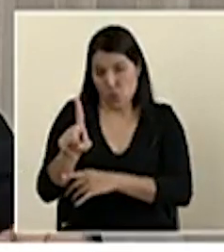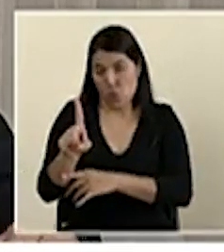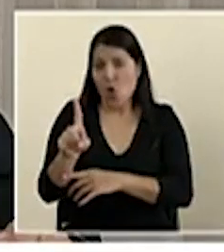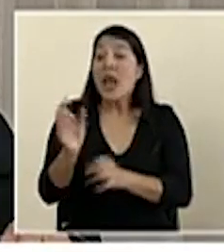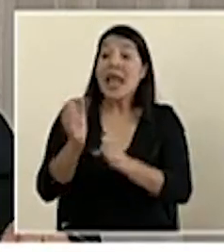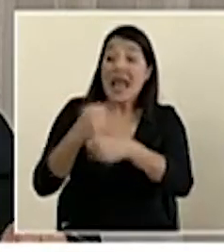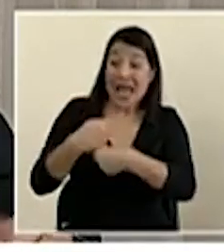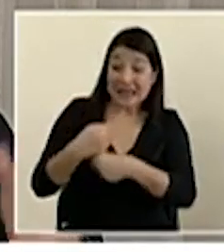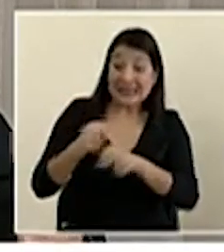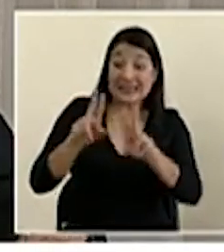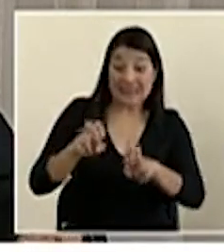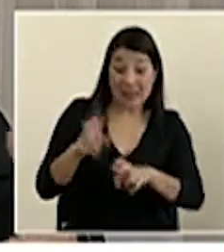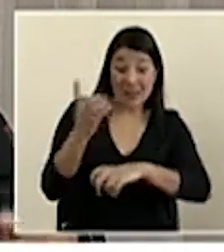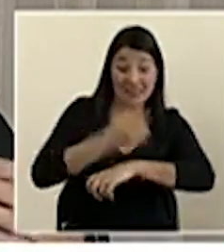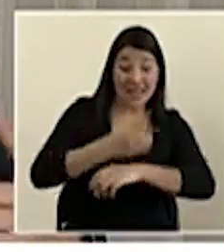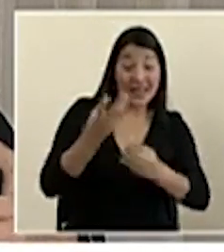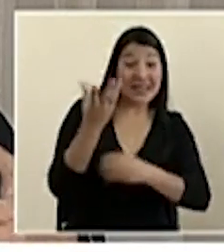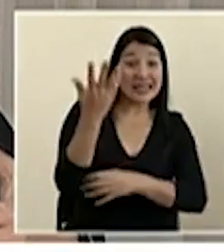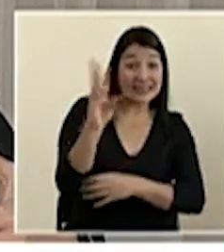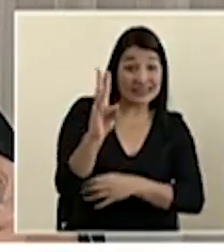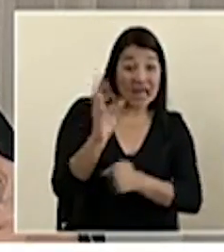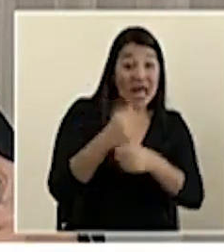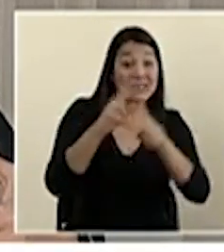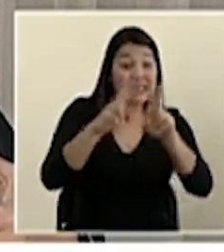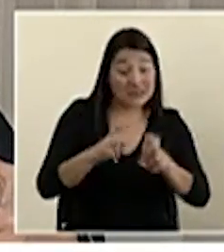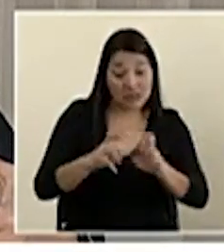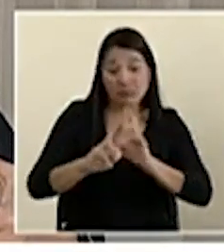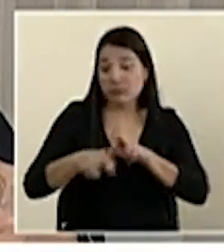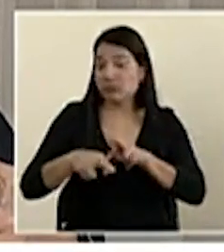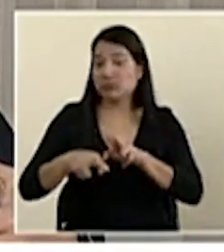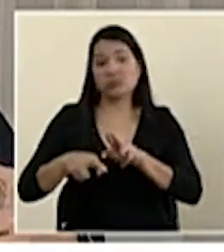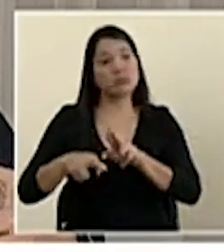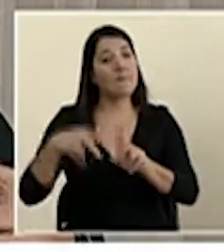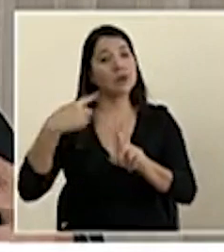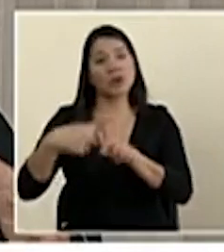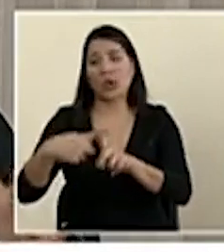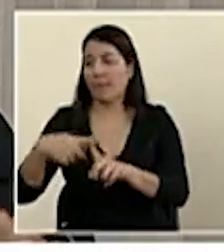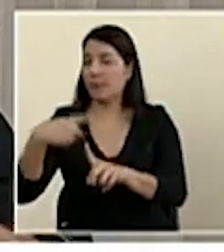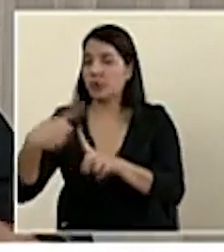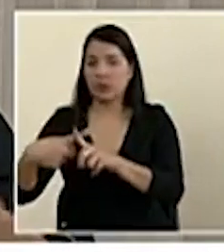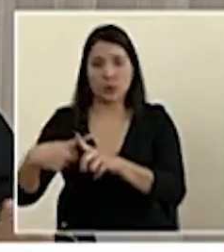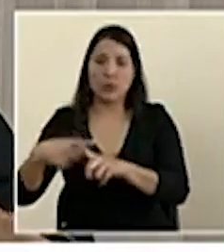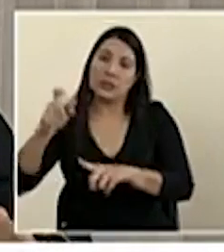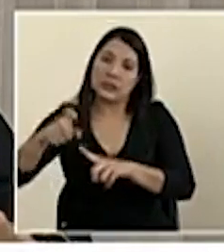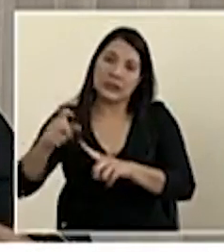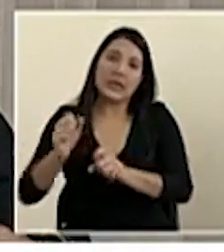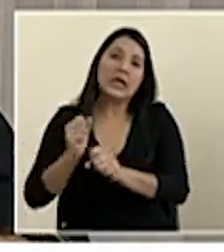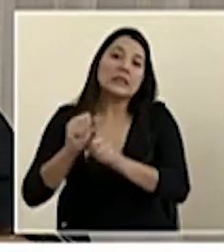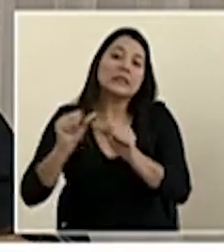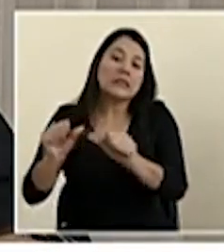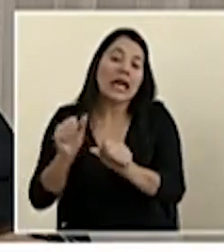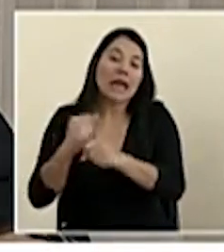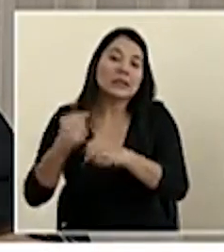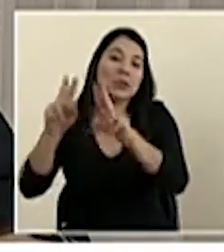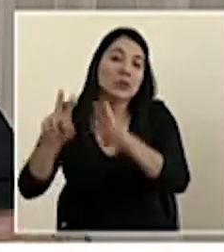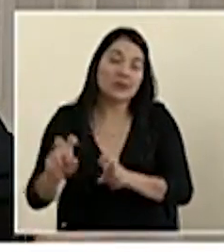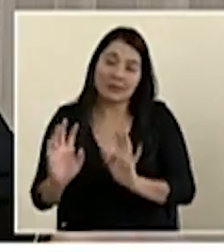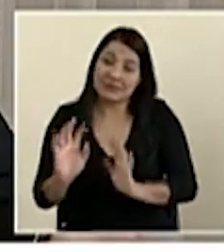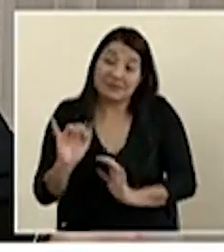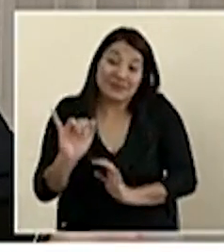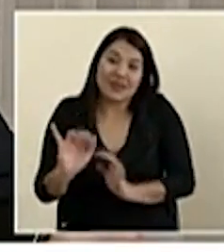persisten con el virus y obviamente pues eso requerirá de pruebas posteriores. Así que esto es un asunto de tiempo,